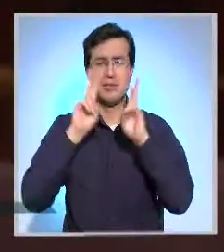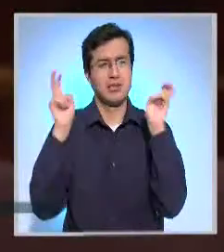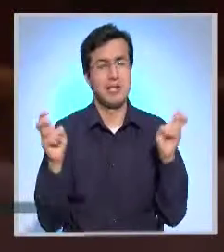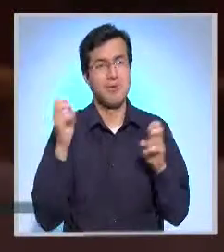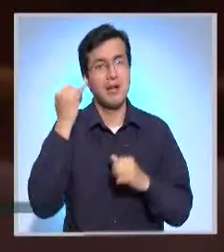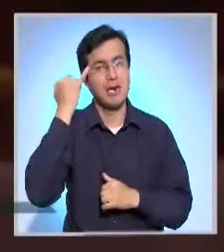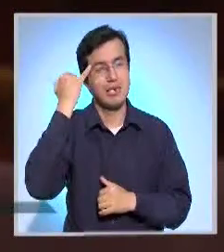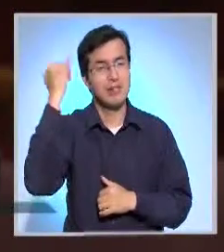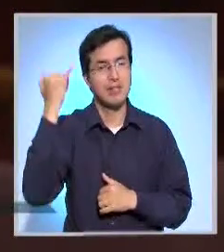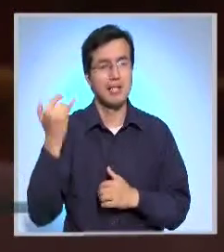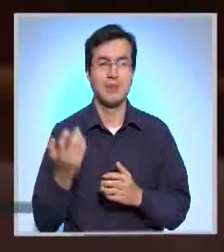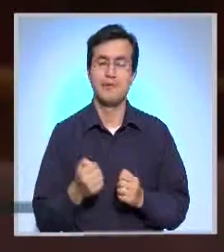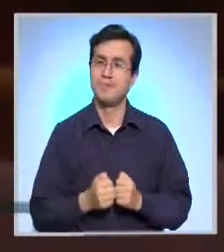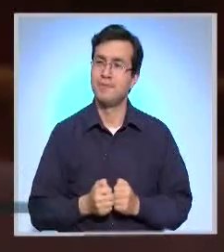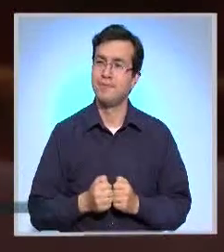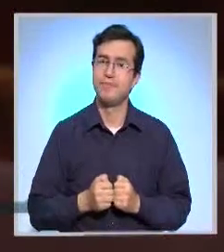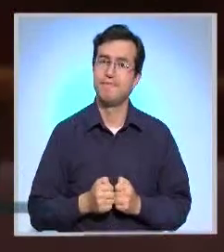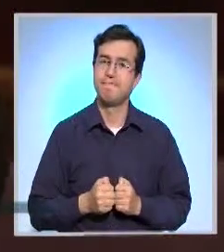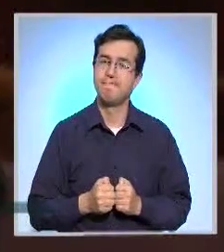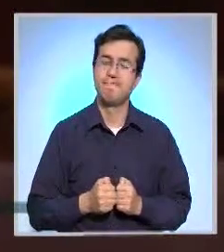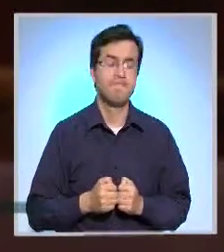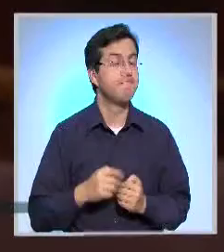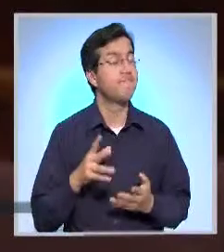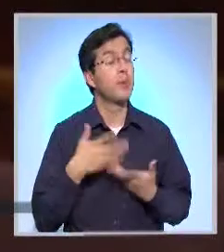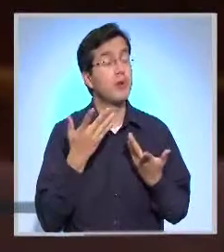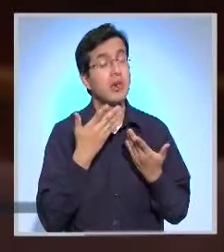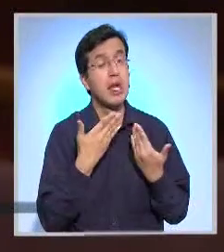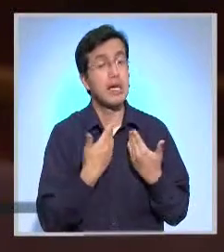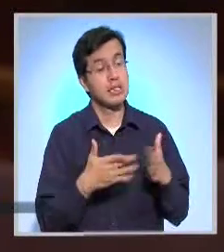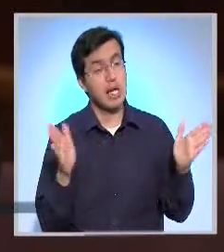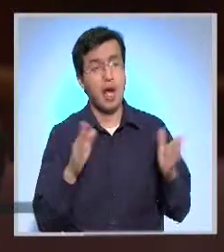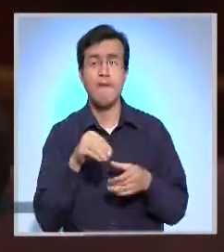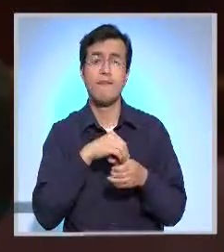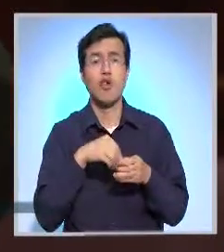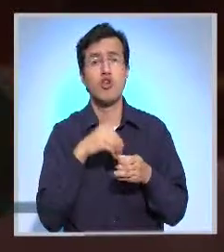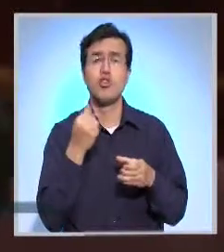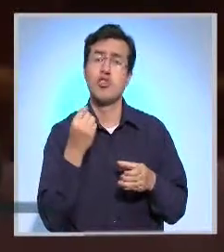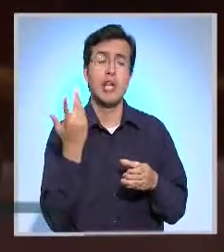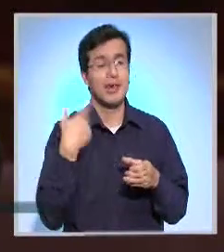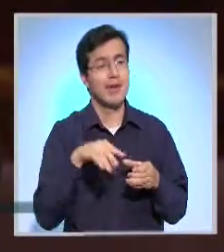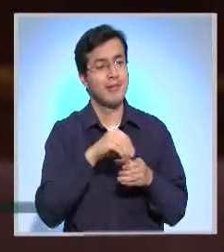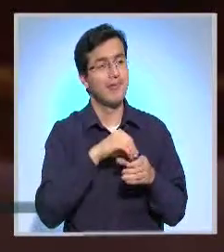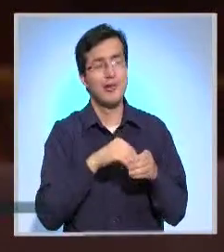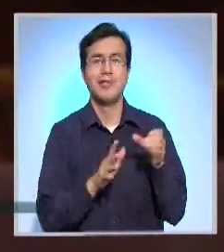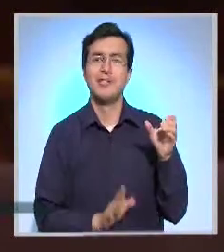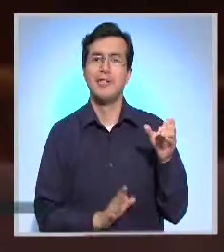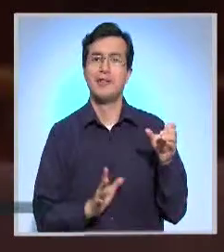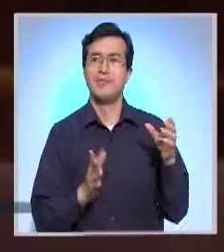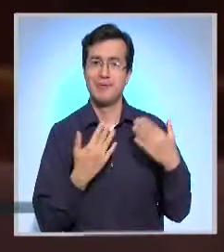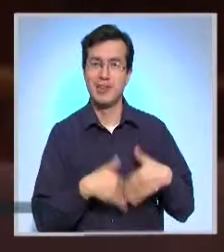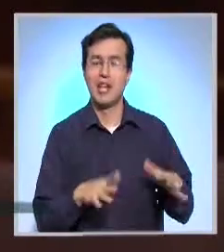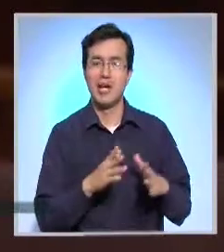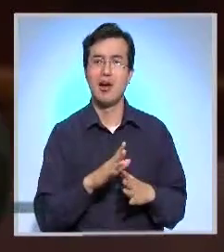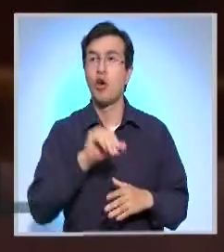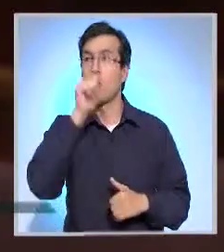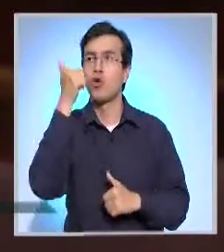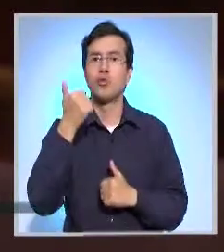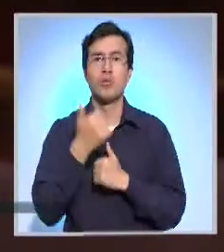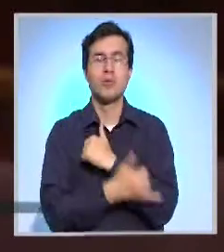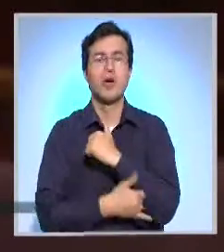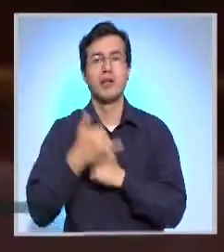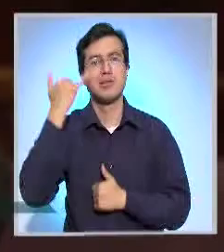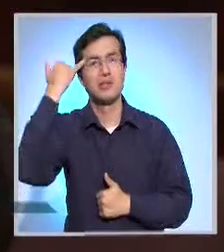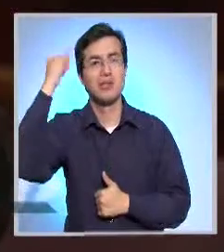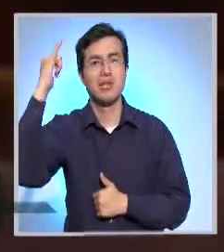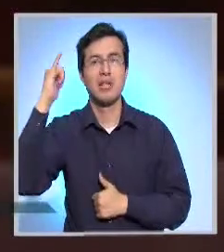Efectivamente, porque no es solamente conseguir que se hayan abierto los fondos, que finalmente tengamos unas iniciativas del exterior. También